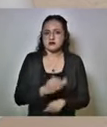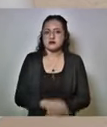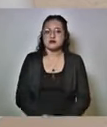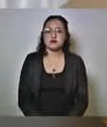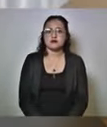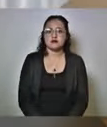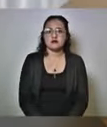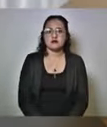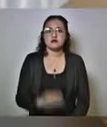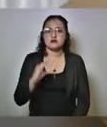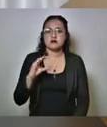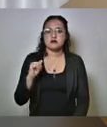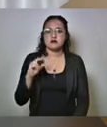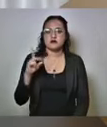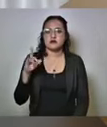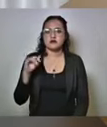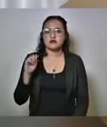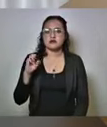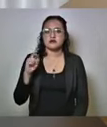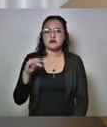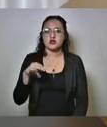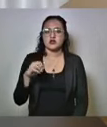Claudia Espinoza informativo 102